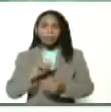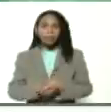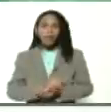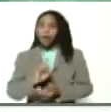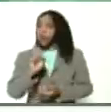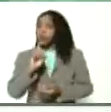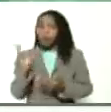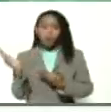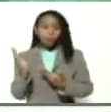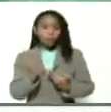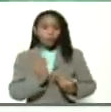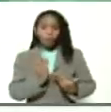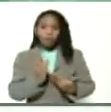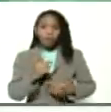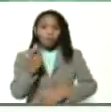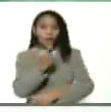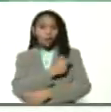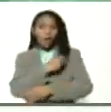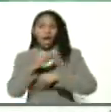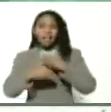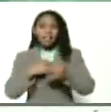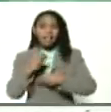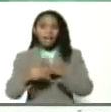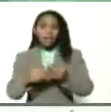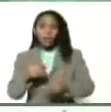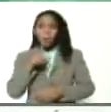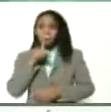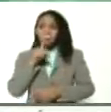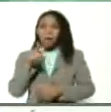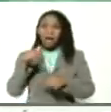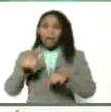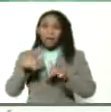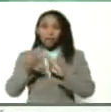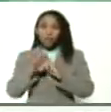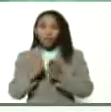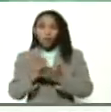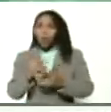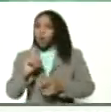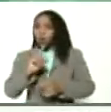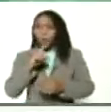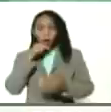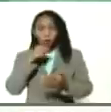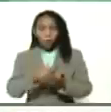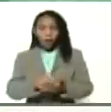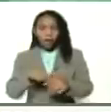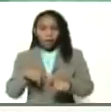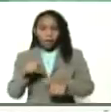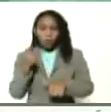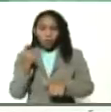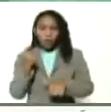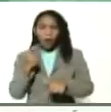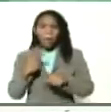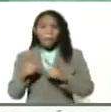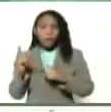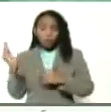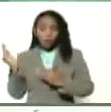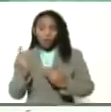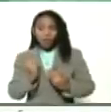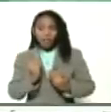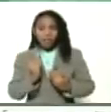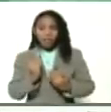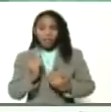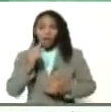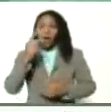vamos a traer ninguna vacuna que esté causando estragos en el mundo no voy a nombrar a ninguna solamente van a venir las vacunas